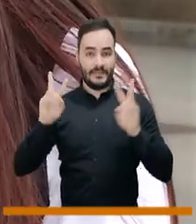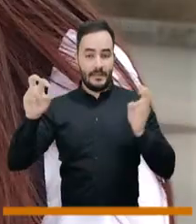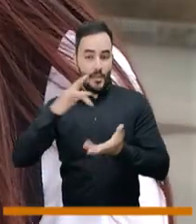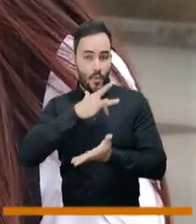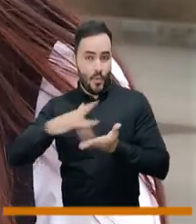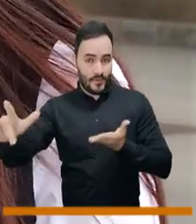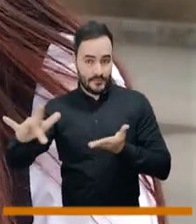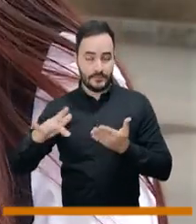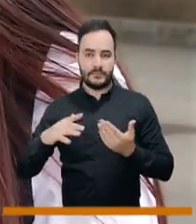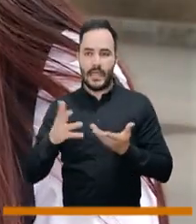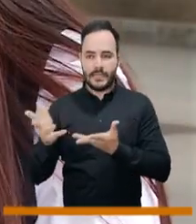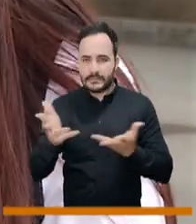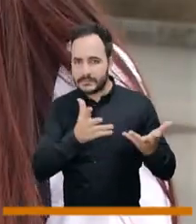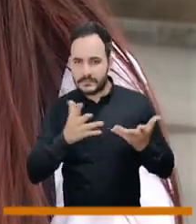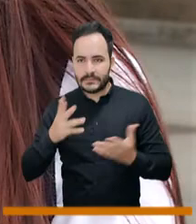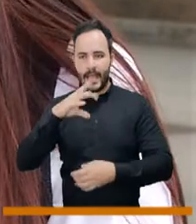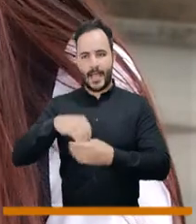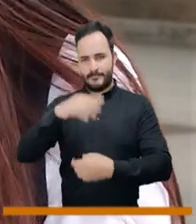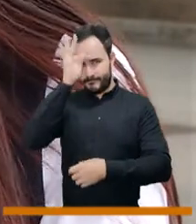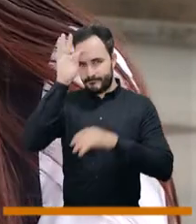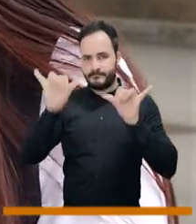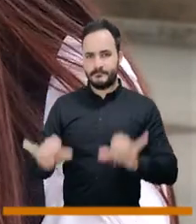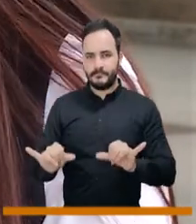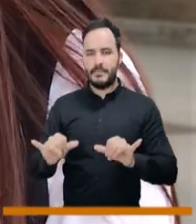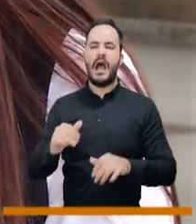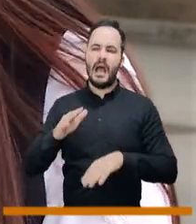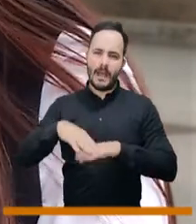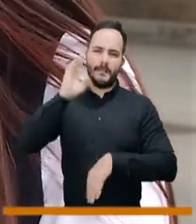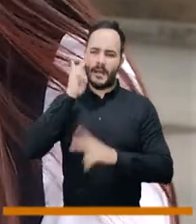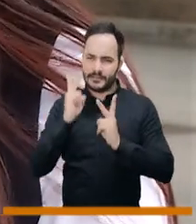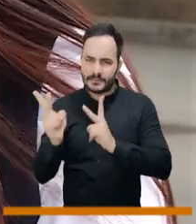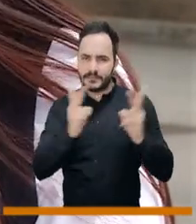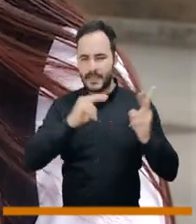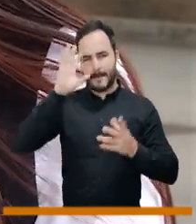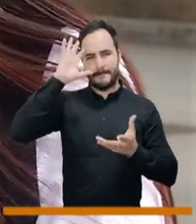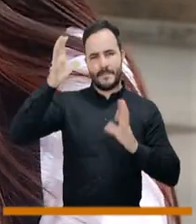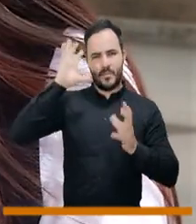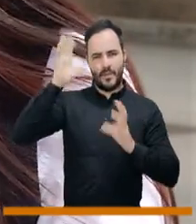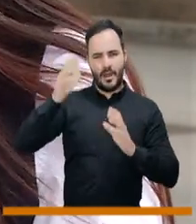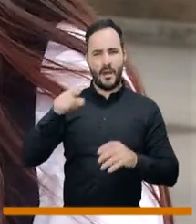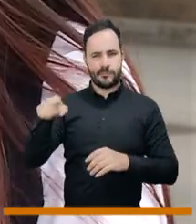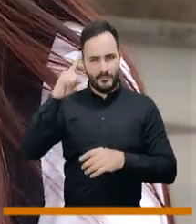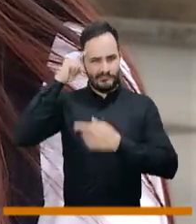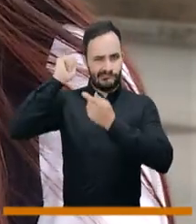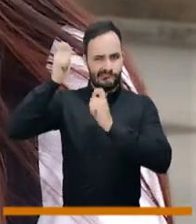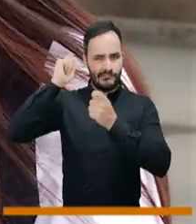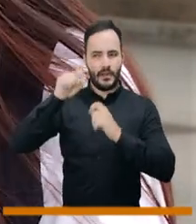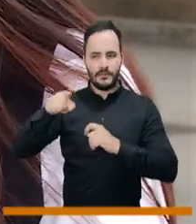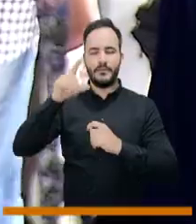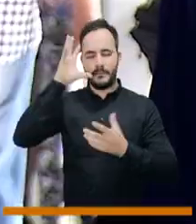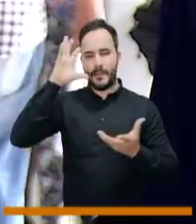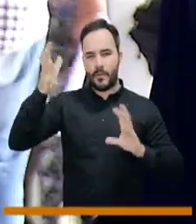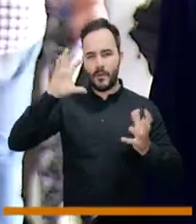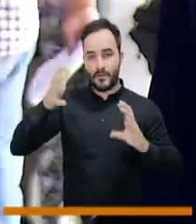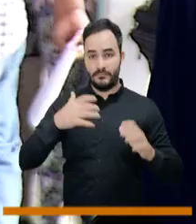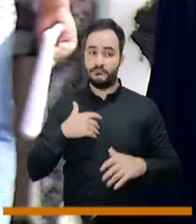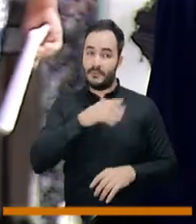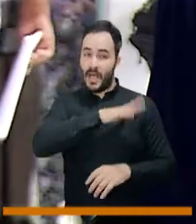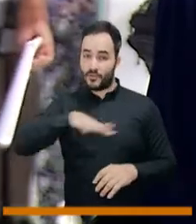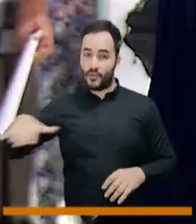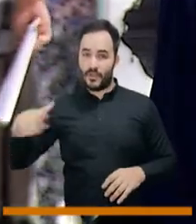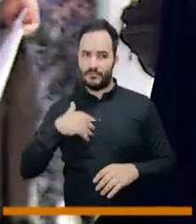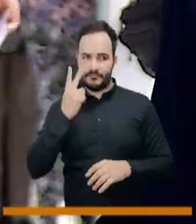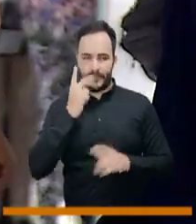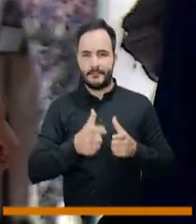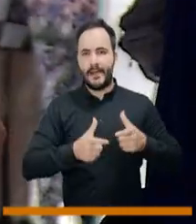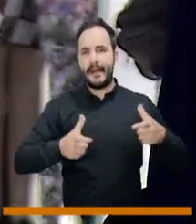los servicios de urgencias y de hospitalización, la mayoría de los pacientes cursan con un trastorno afectivo bipolar. Nosotros en la región antioqueña somos muy